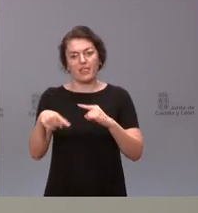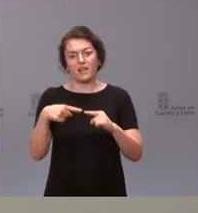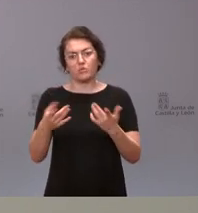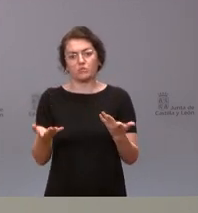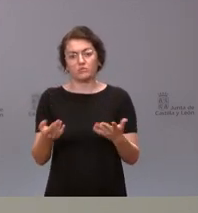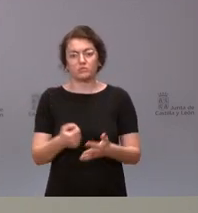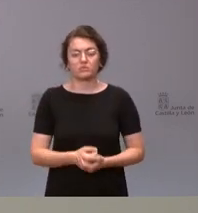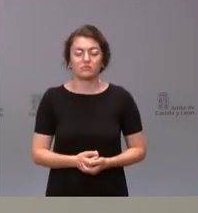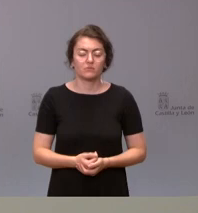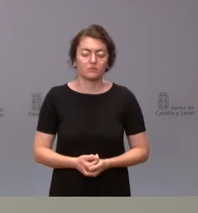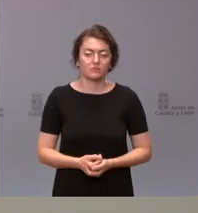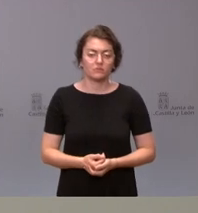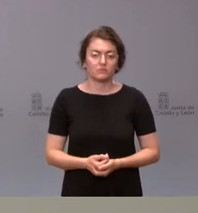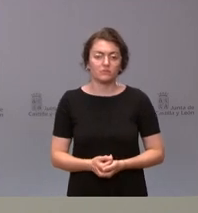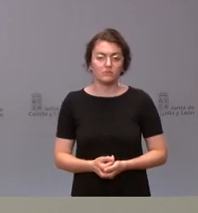natural estarán